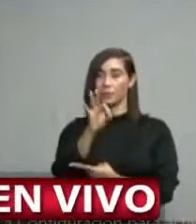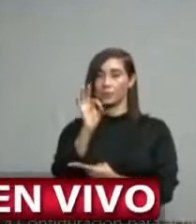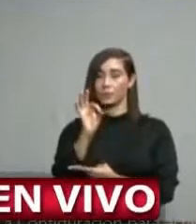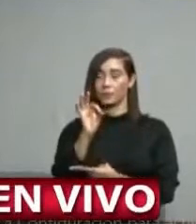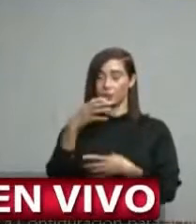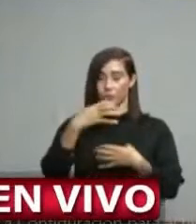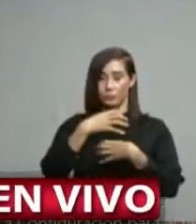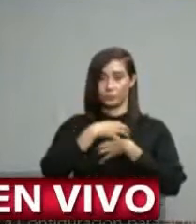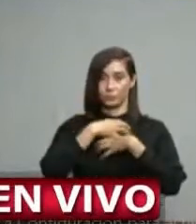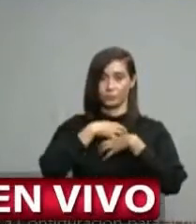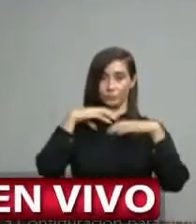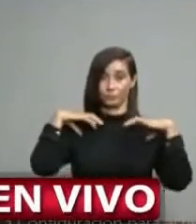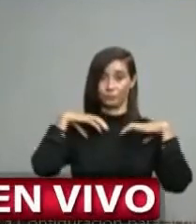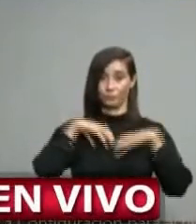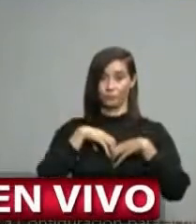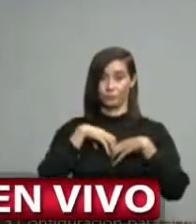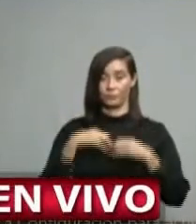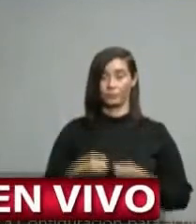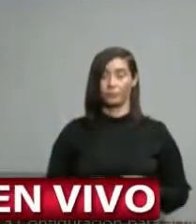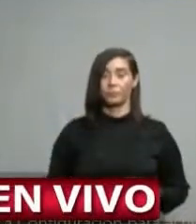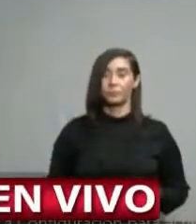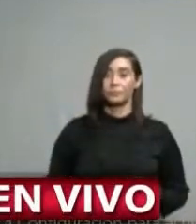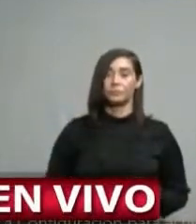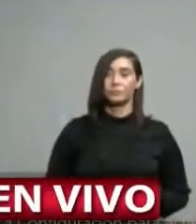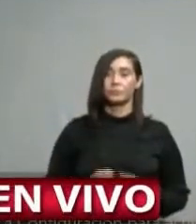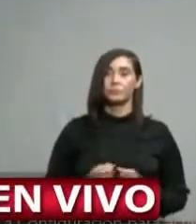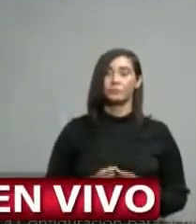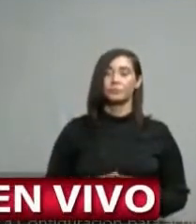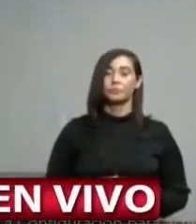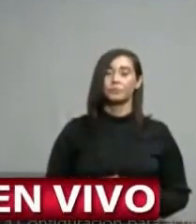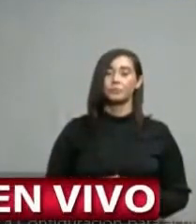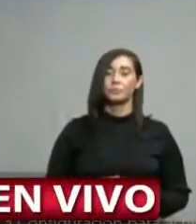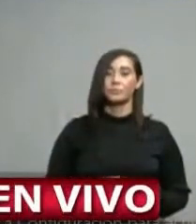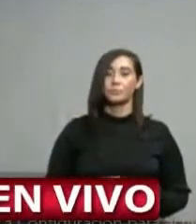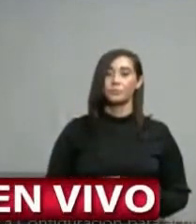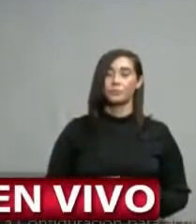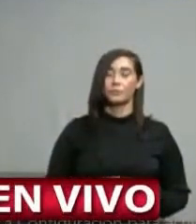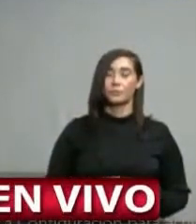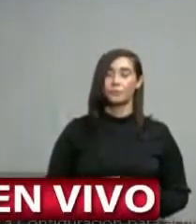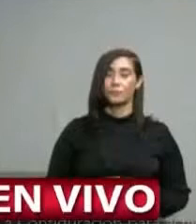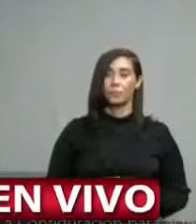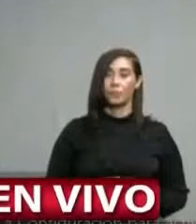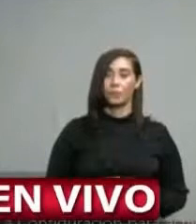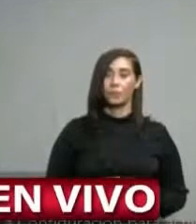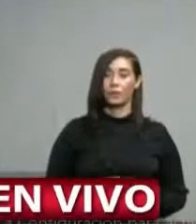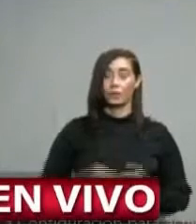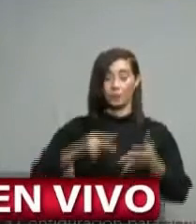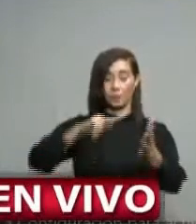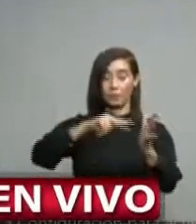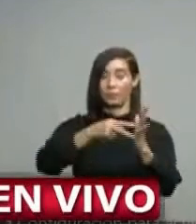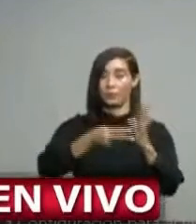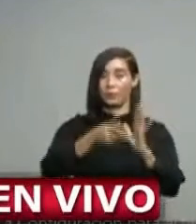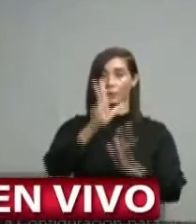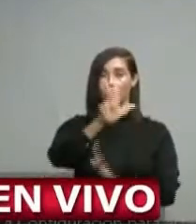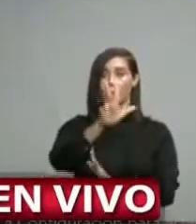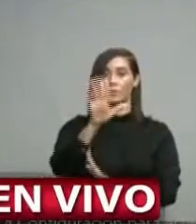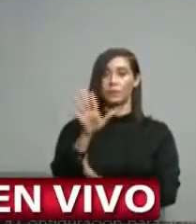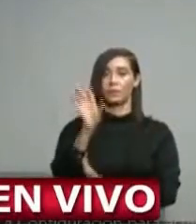en ventilación. Lo que significa que el 35